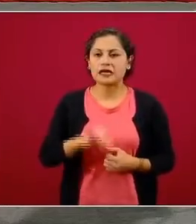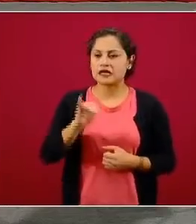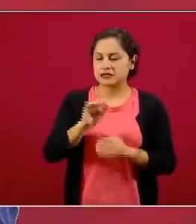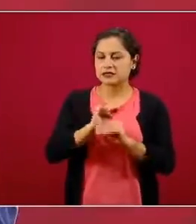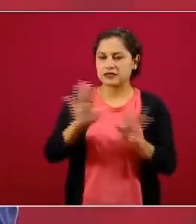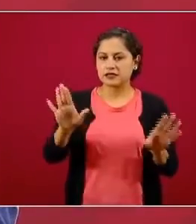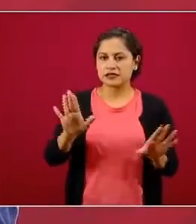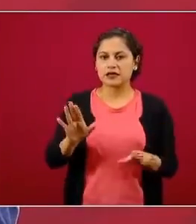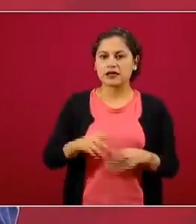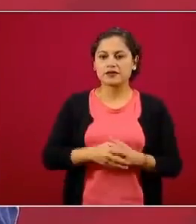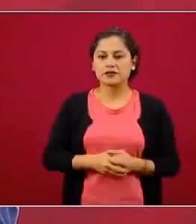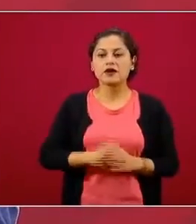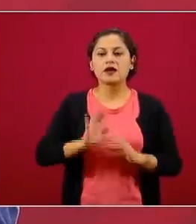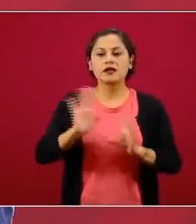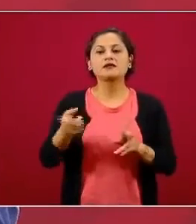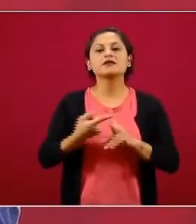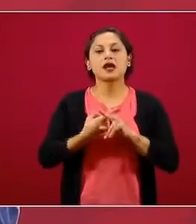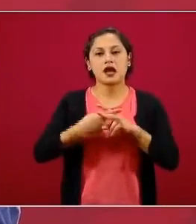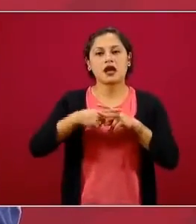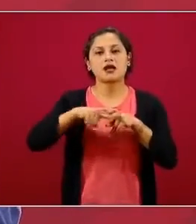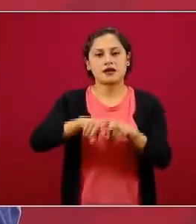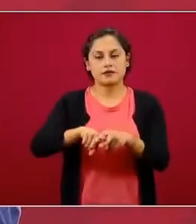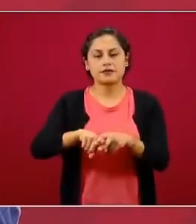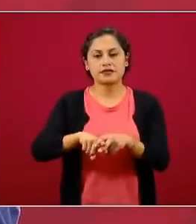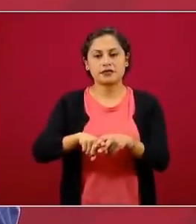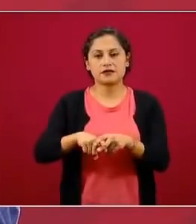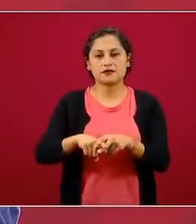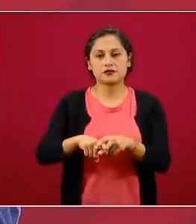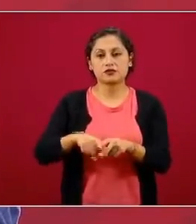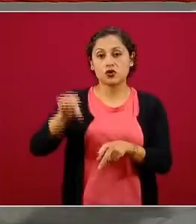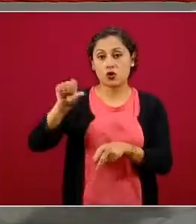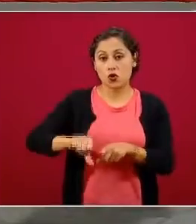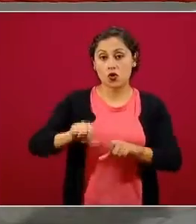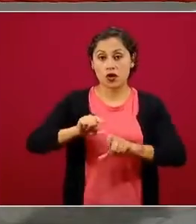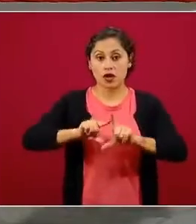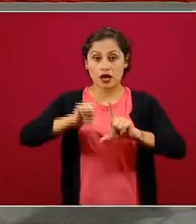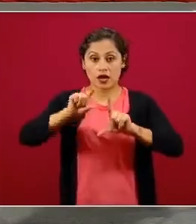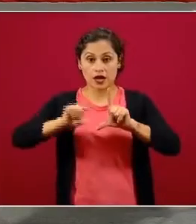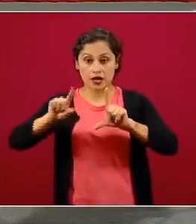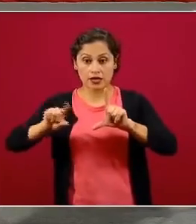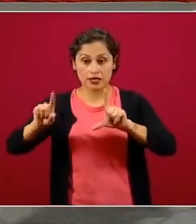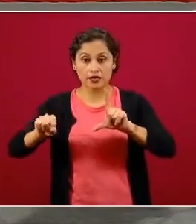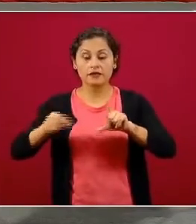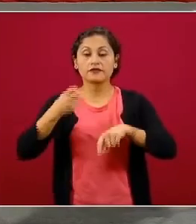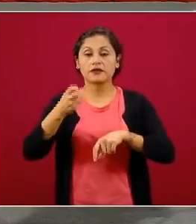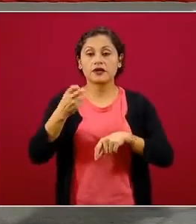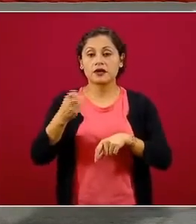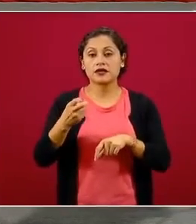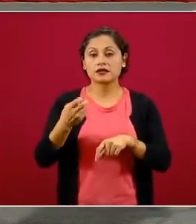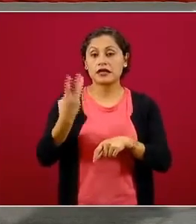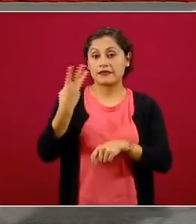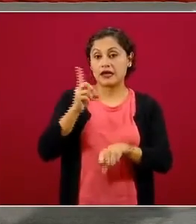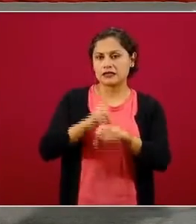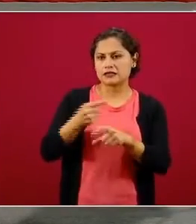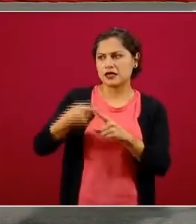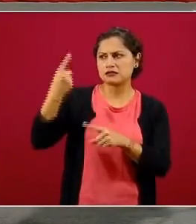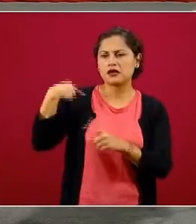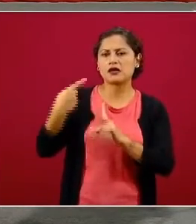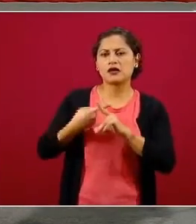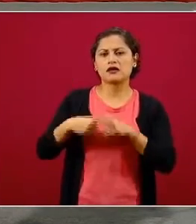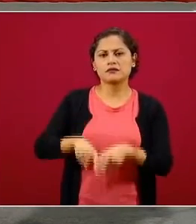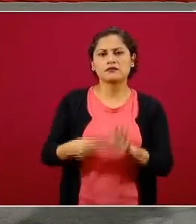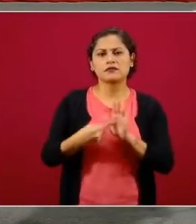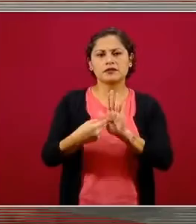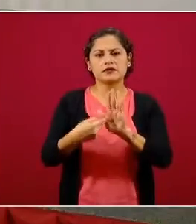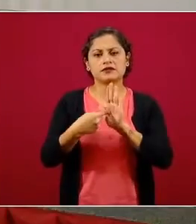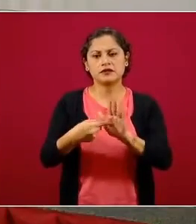Ya lo empezamos a presentar, de hecho, una de las gráficas que ahora ha presentado el doctor Alomía, que llevamos unos tres días presentando, es la que se